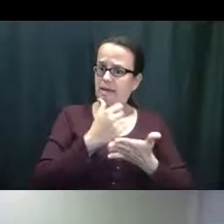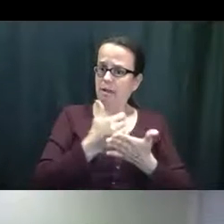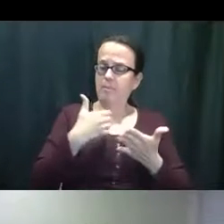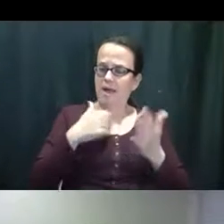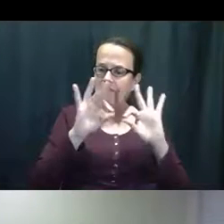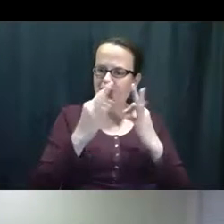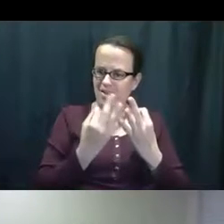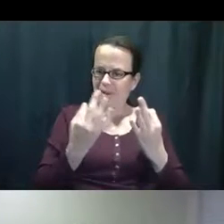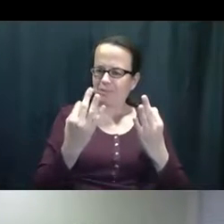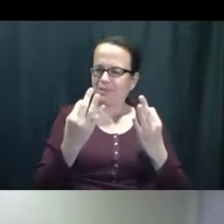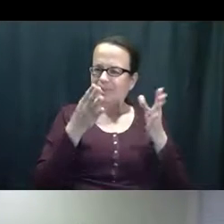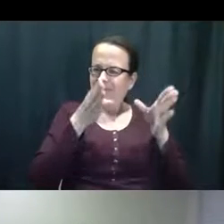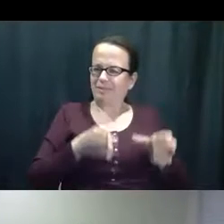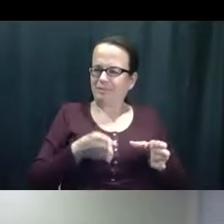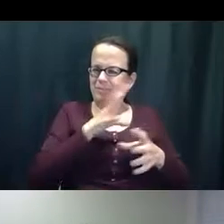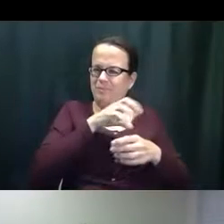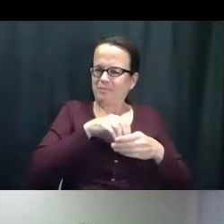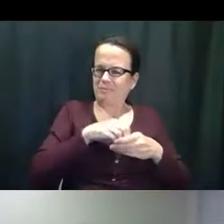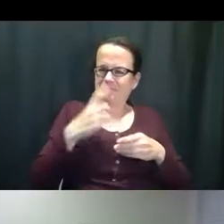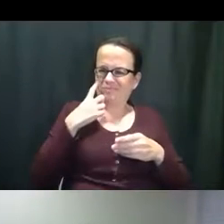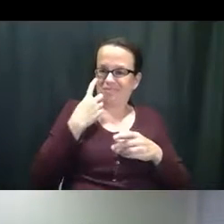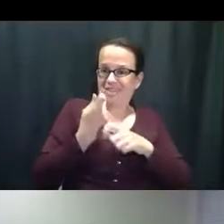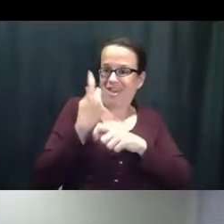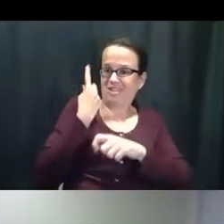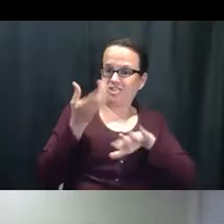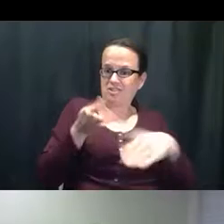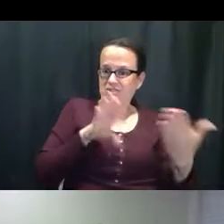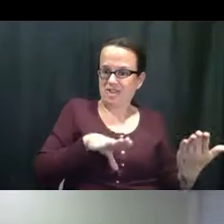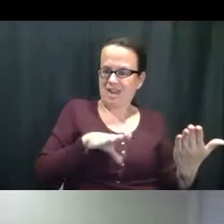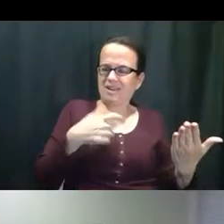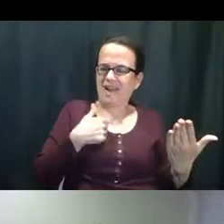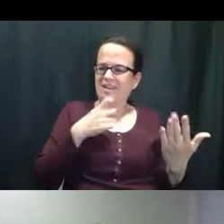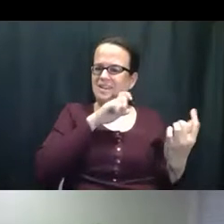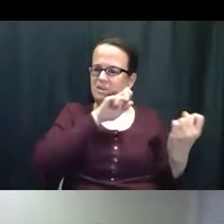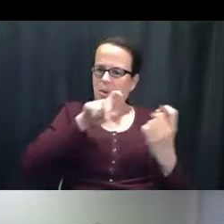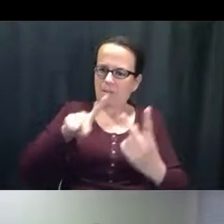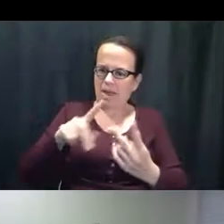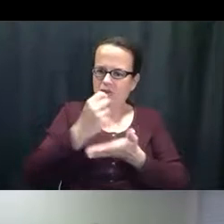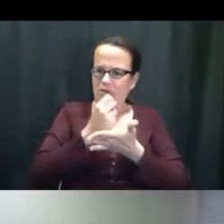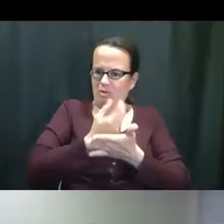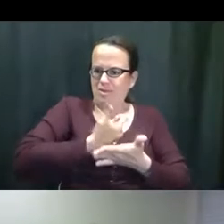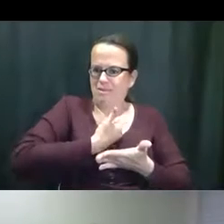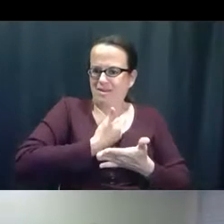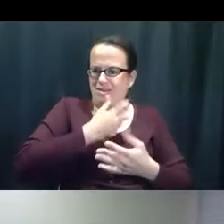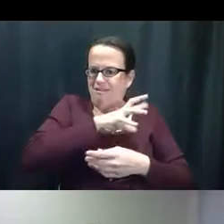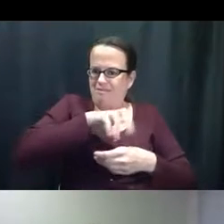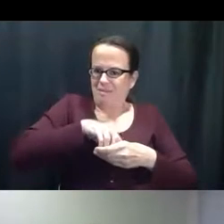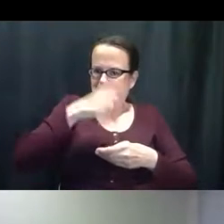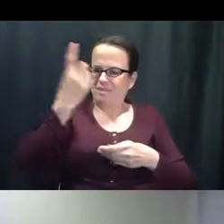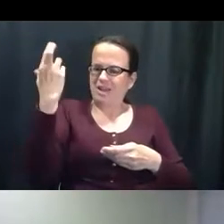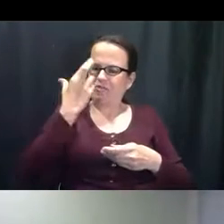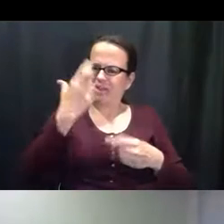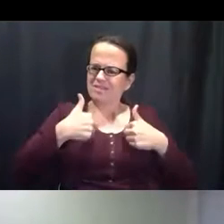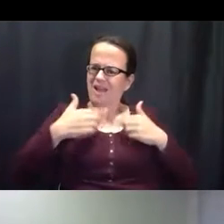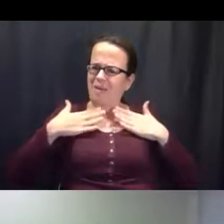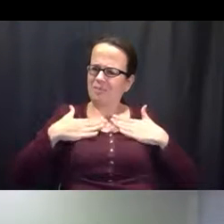ayuda. Yo necesito un miembro de la familia que tengo aquí y yo tengo que regresar a terapia a mí